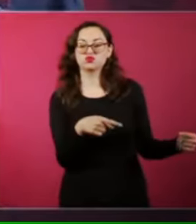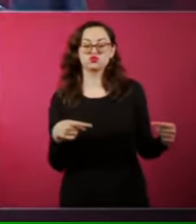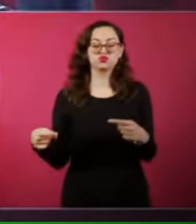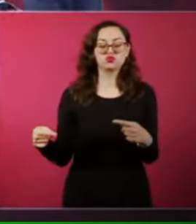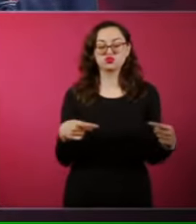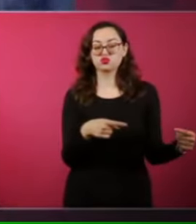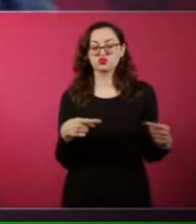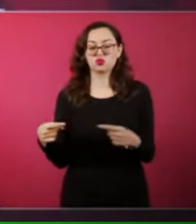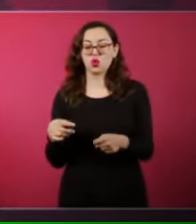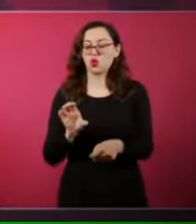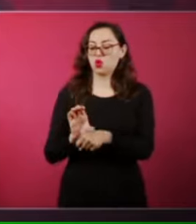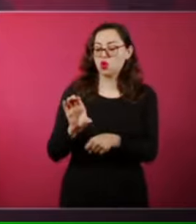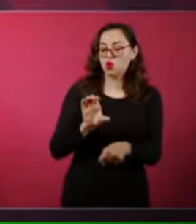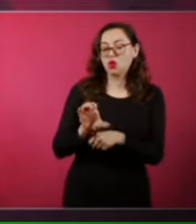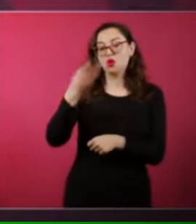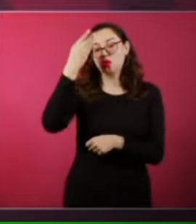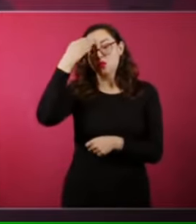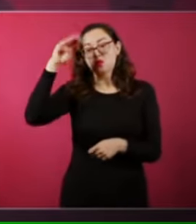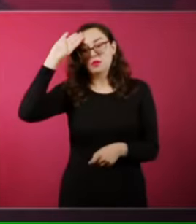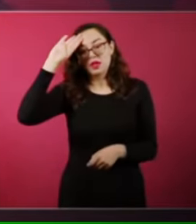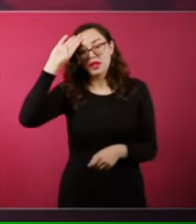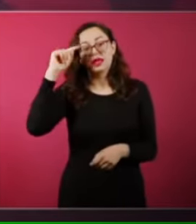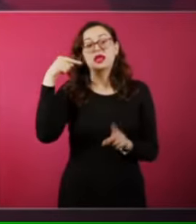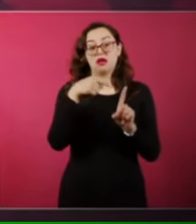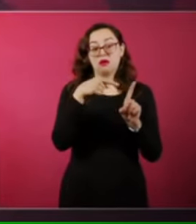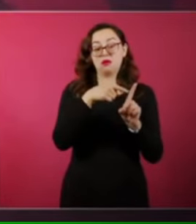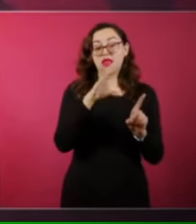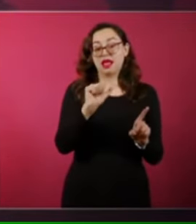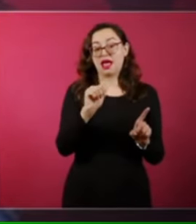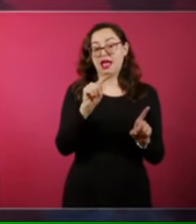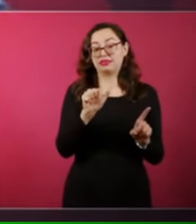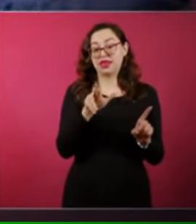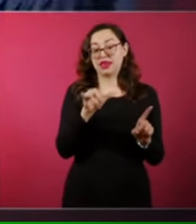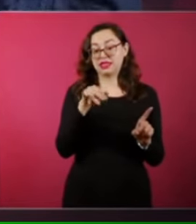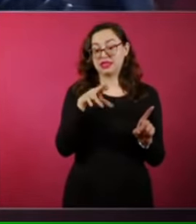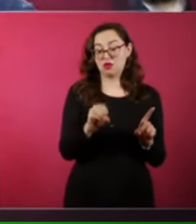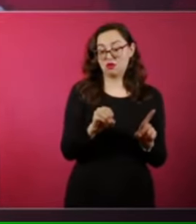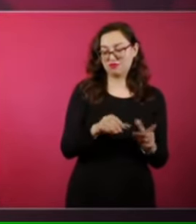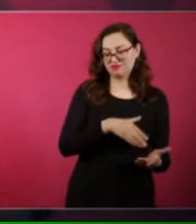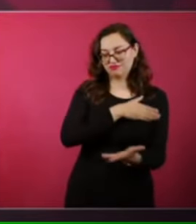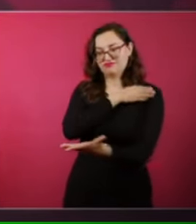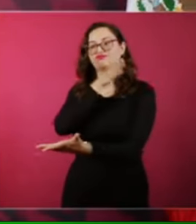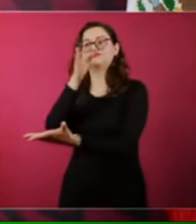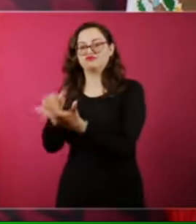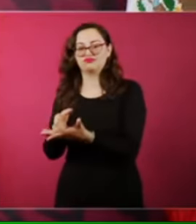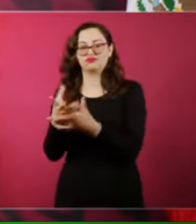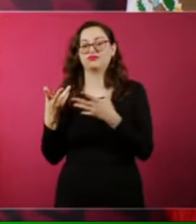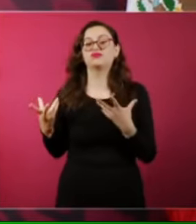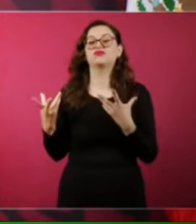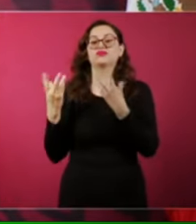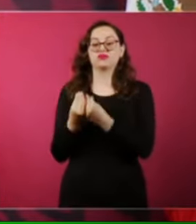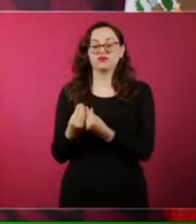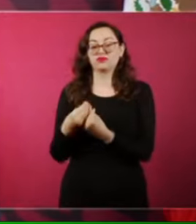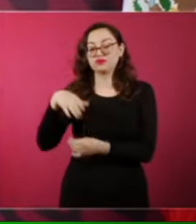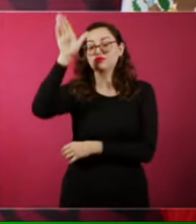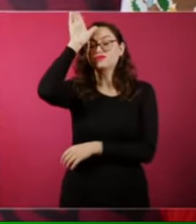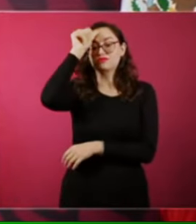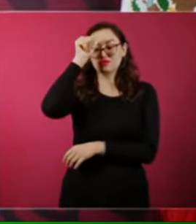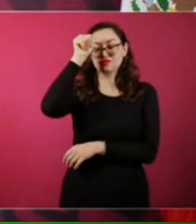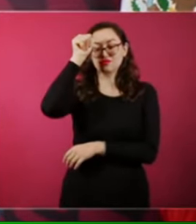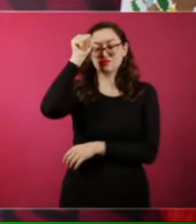colombianos, cubanos, y ahí llega Catarino, se une a ellos con un acuerdo.